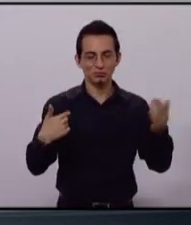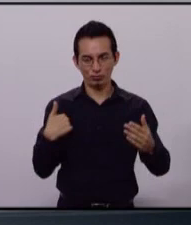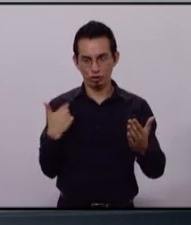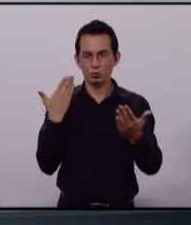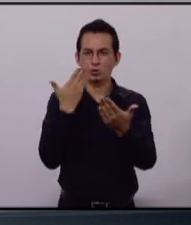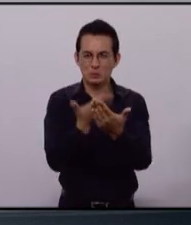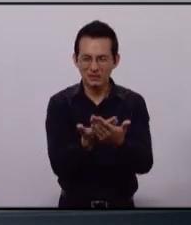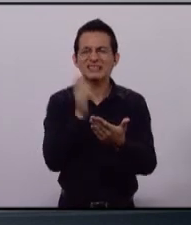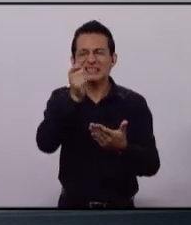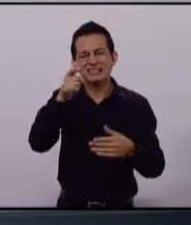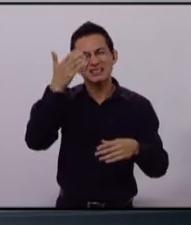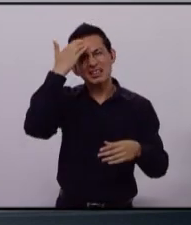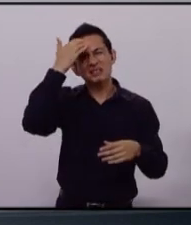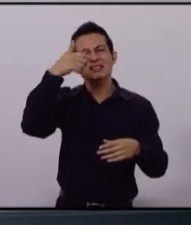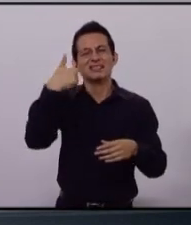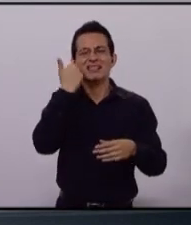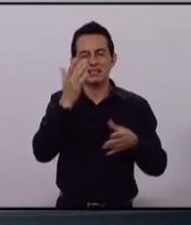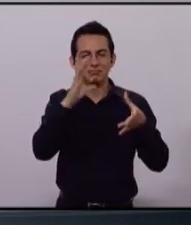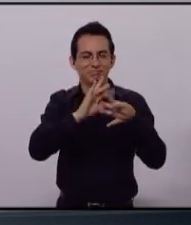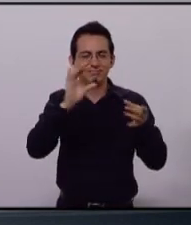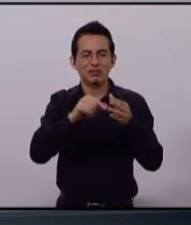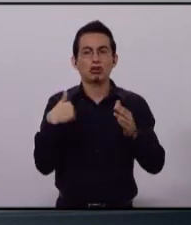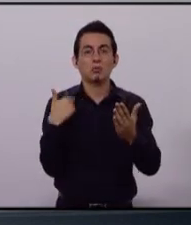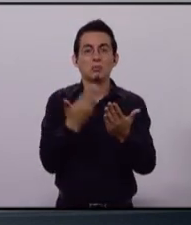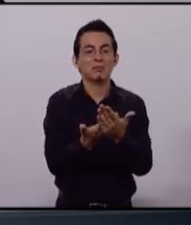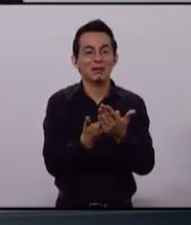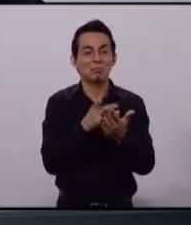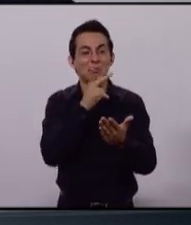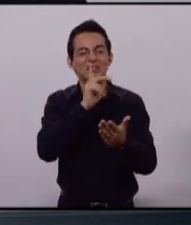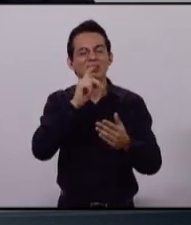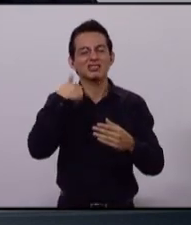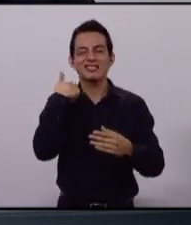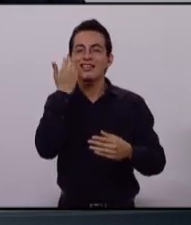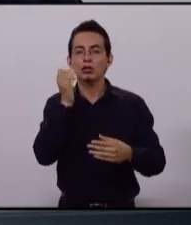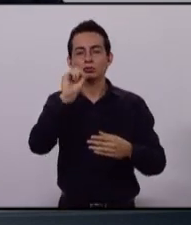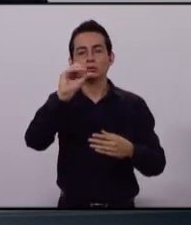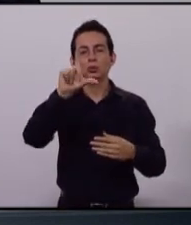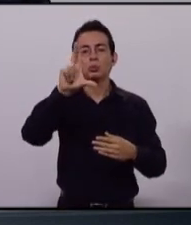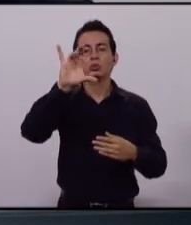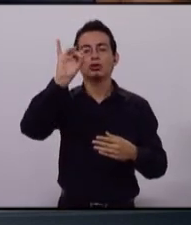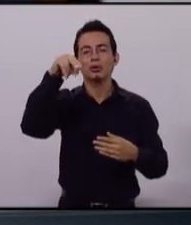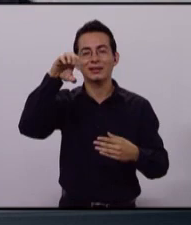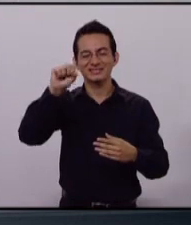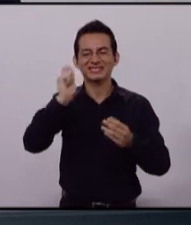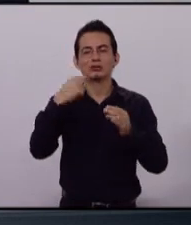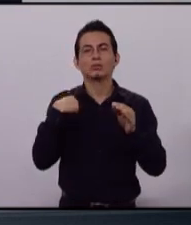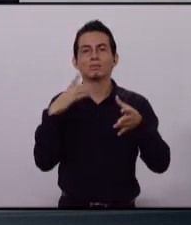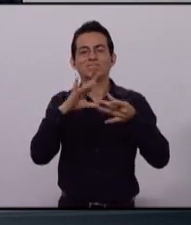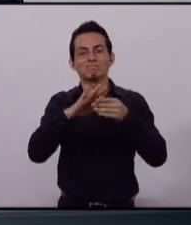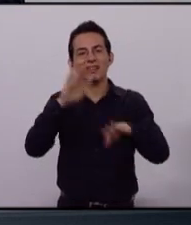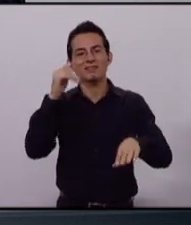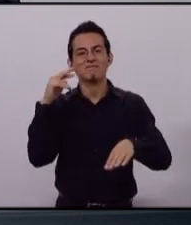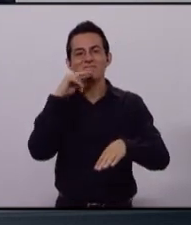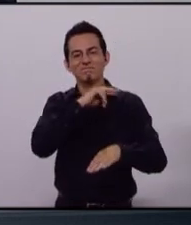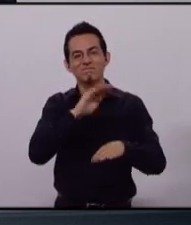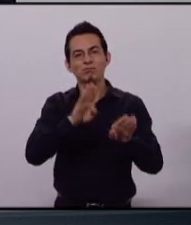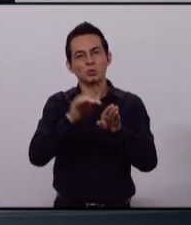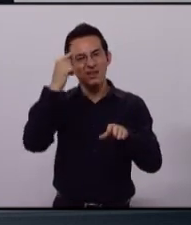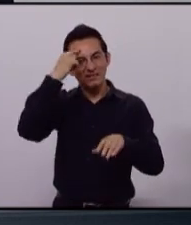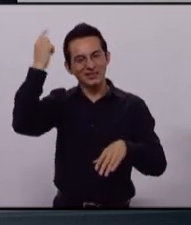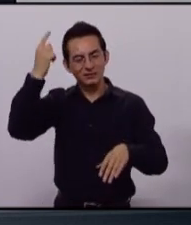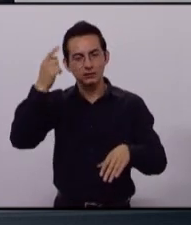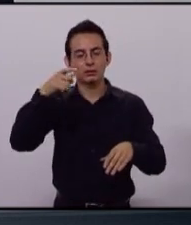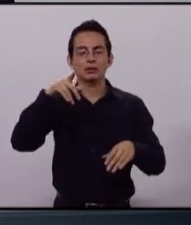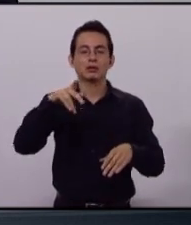traemos, o soluciones, que yo le llamaría soluciones o no propuestas, es crear un moderno sistema de registro a través del código